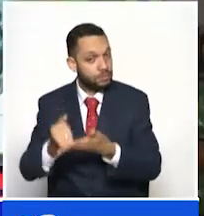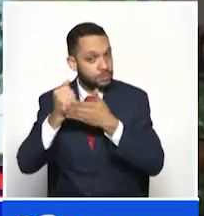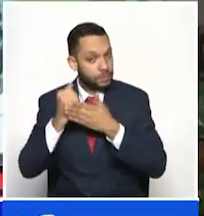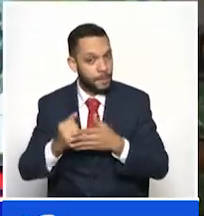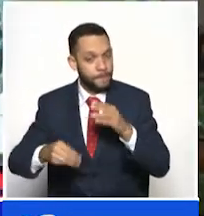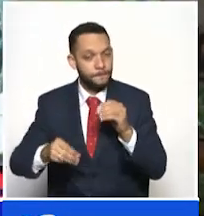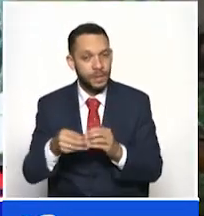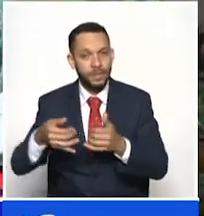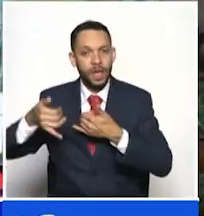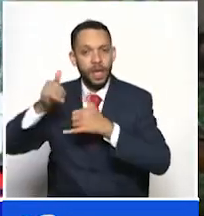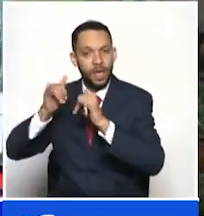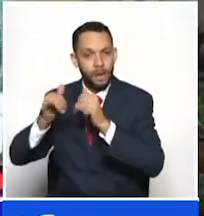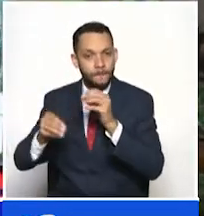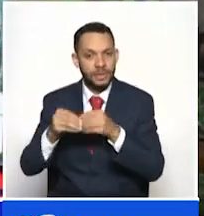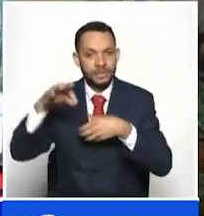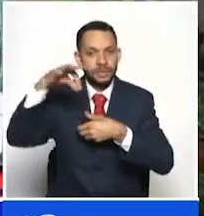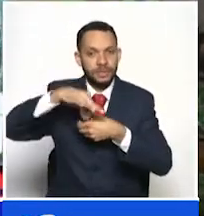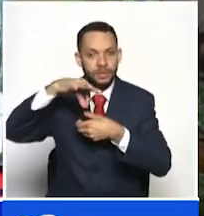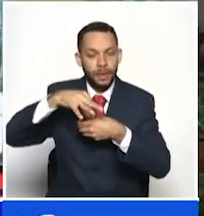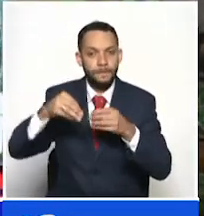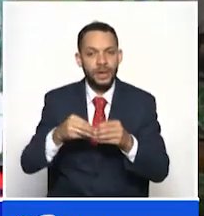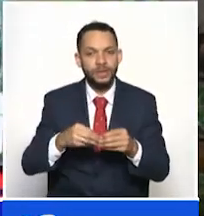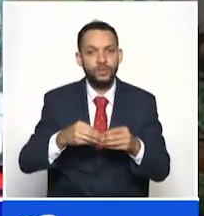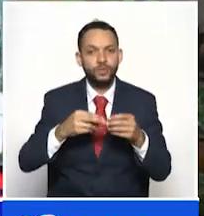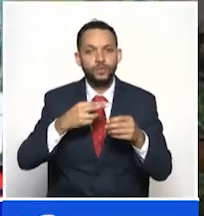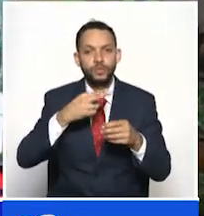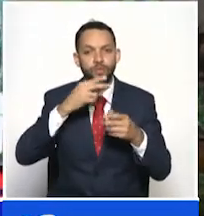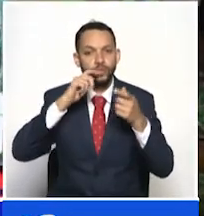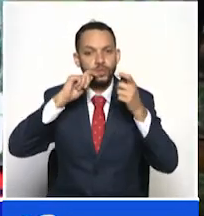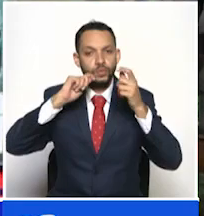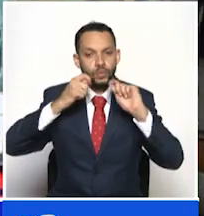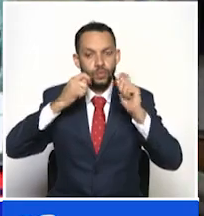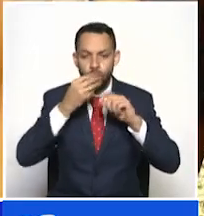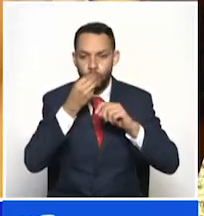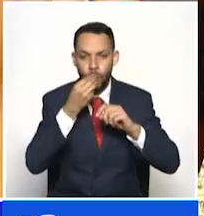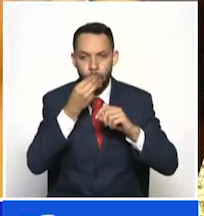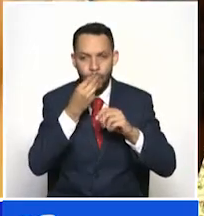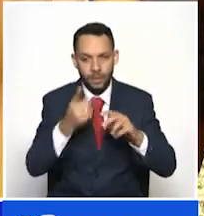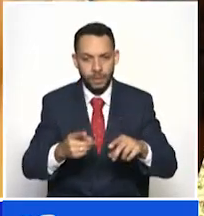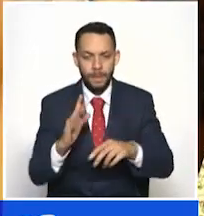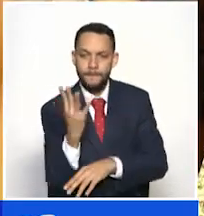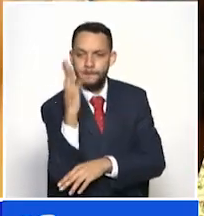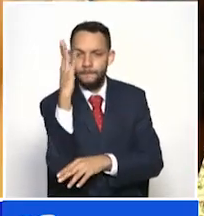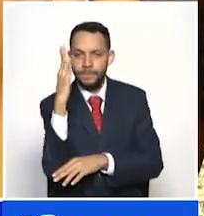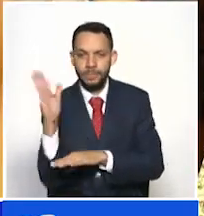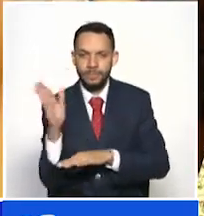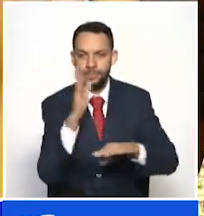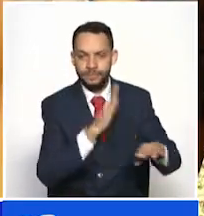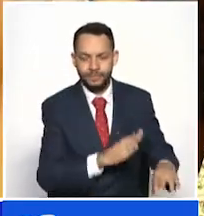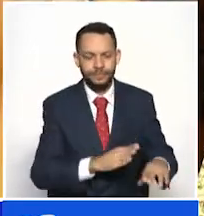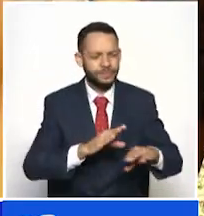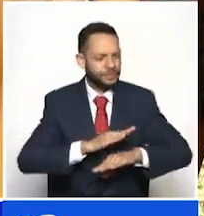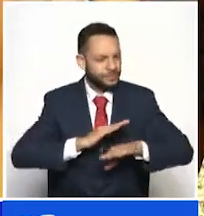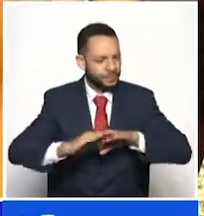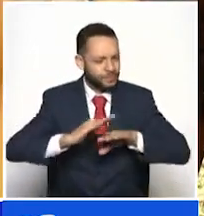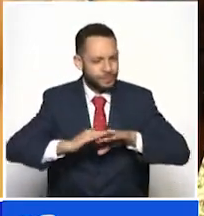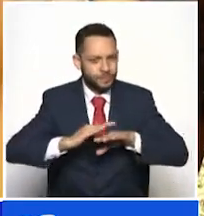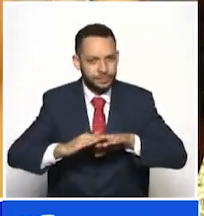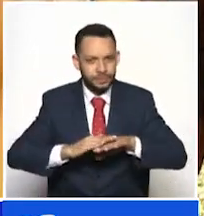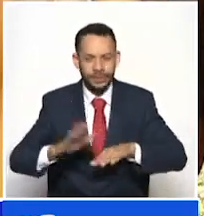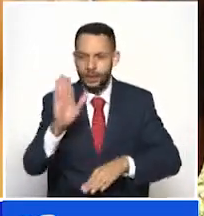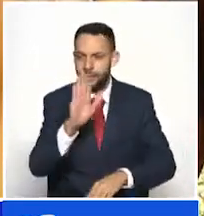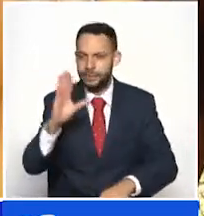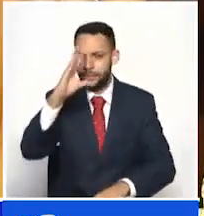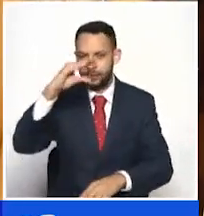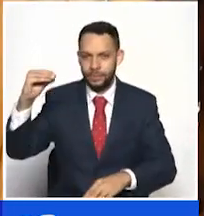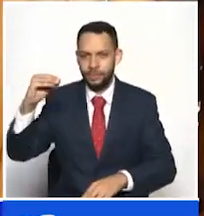caseosas, tés y alimentos como dulce de brotes de bambú. Estamos hablando del comité departamental la creación del comité departamental en temas